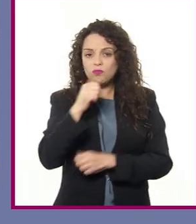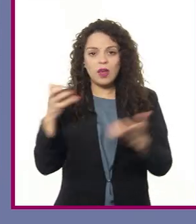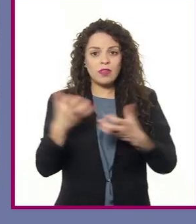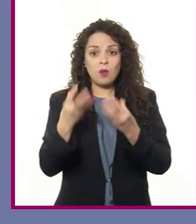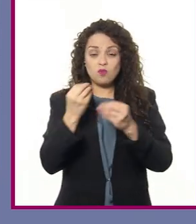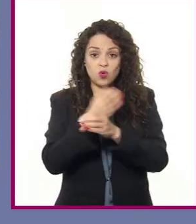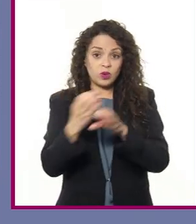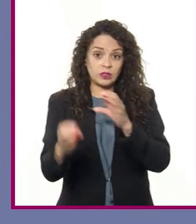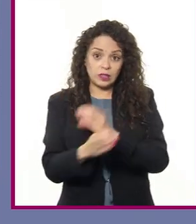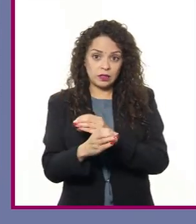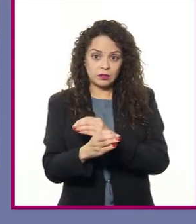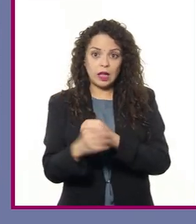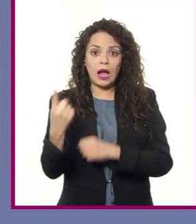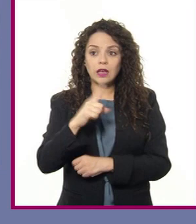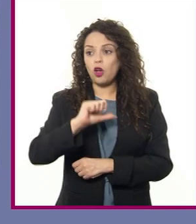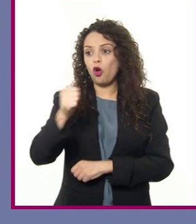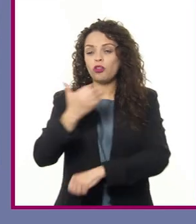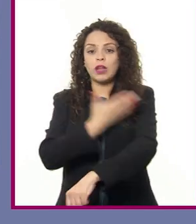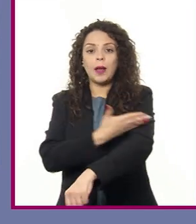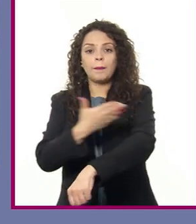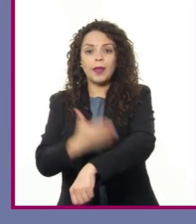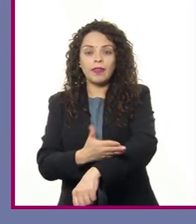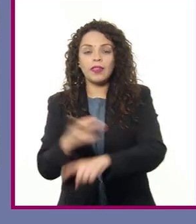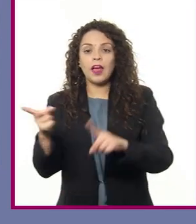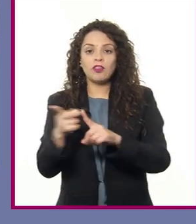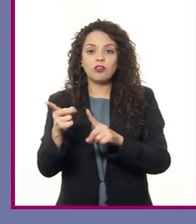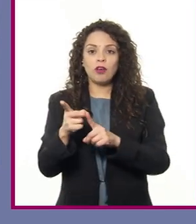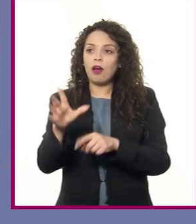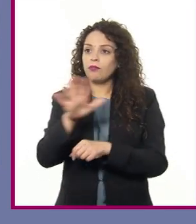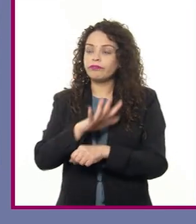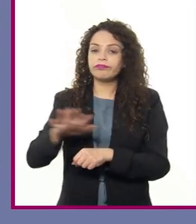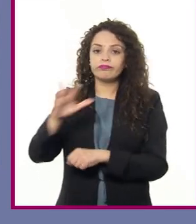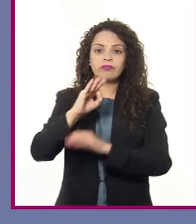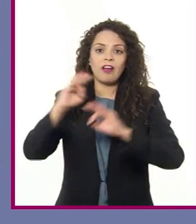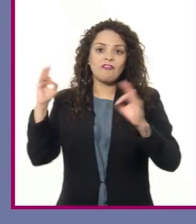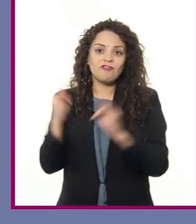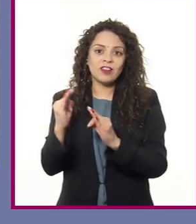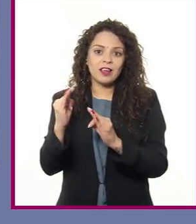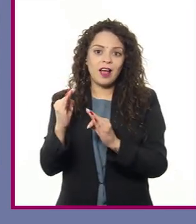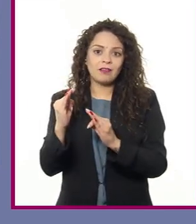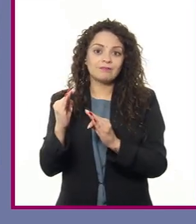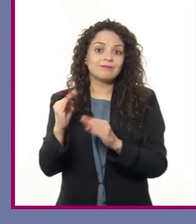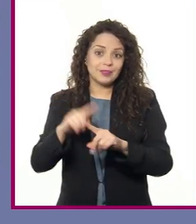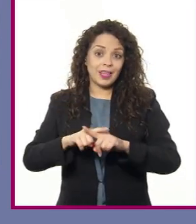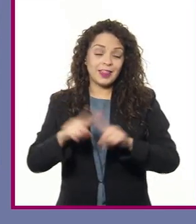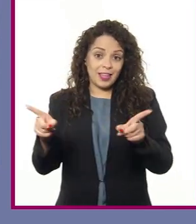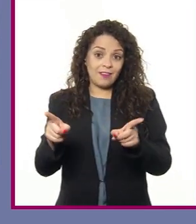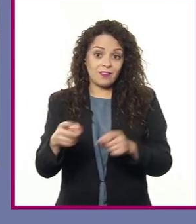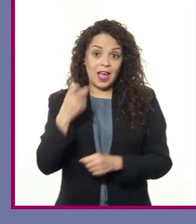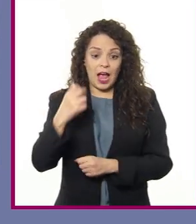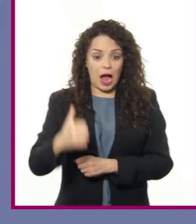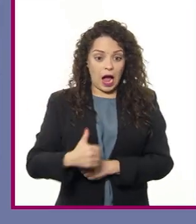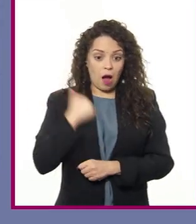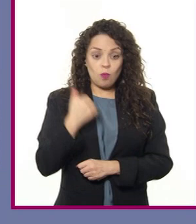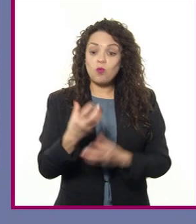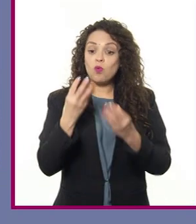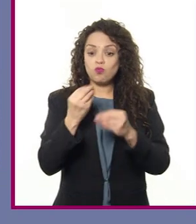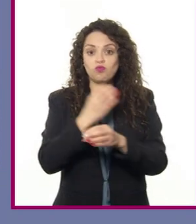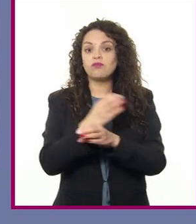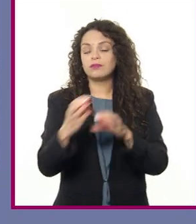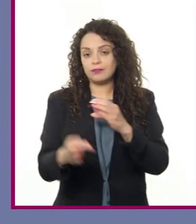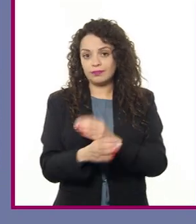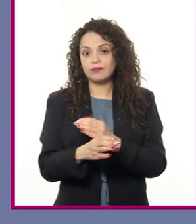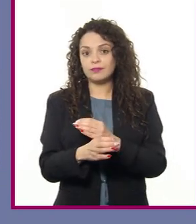cosas como las maderas que vienen de las zonas templadas y frías del mundo, de las cuales se aprovechan muchas cosas,